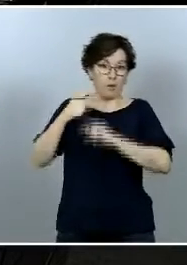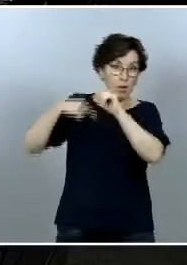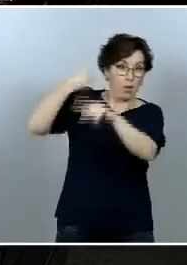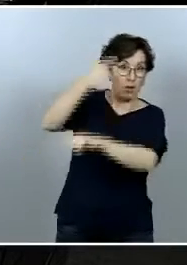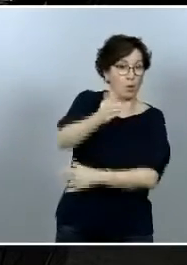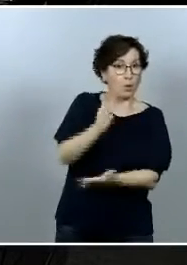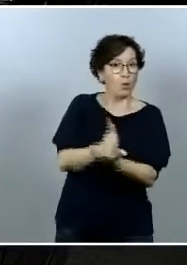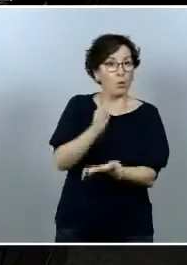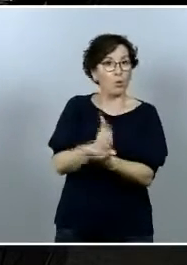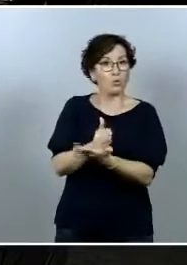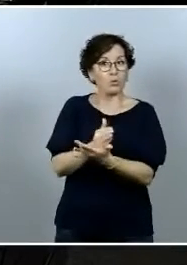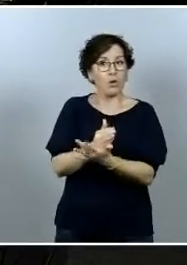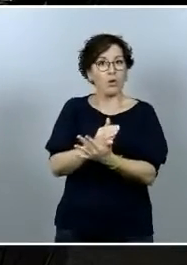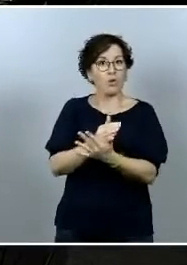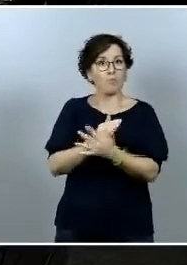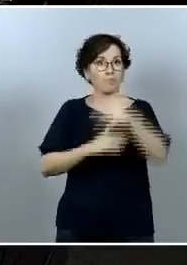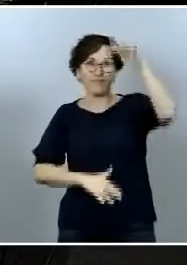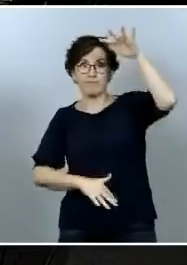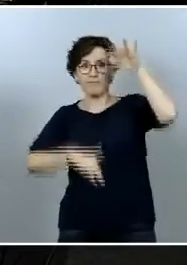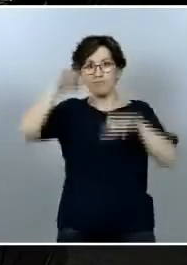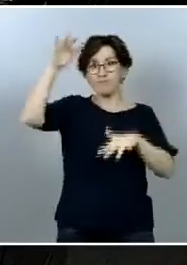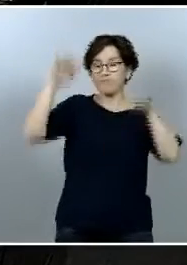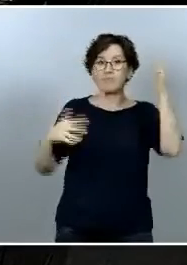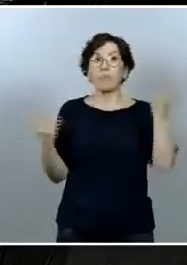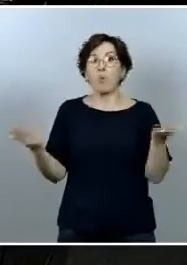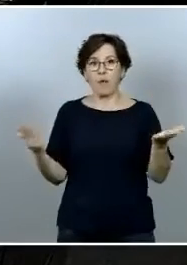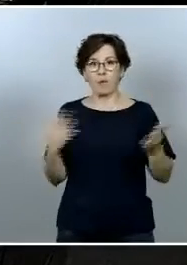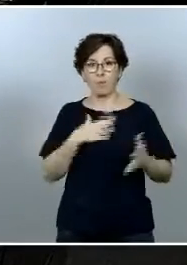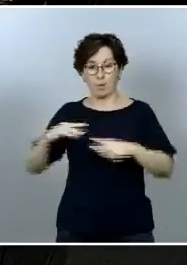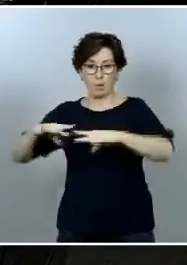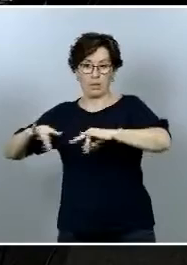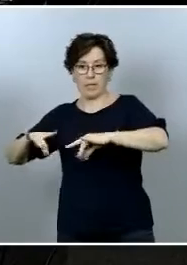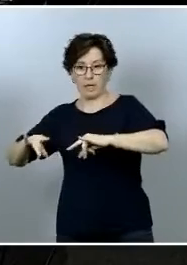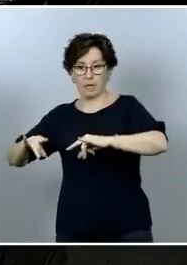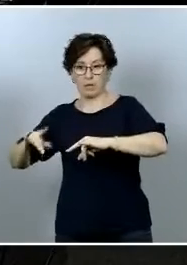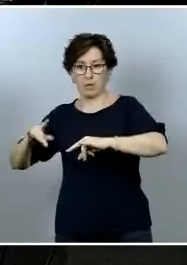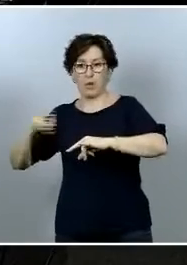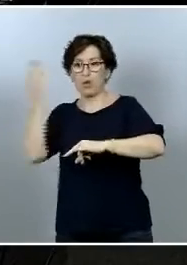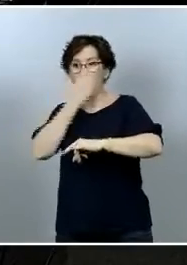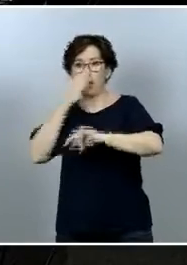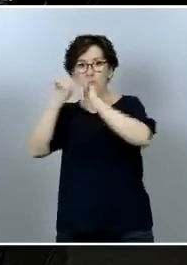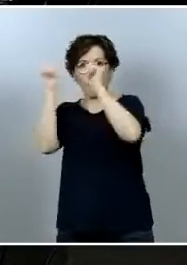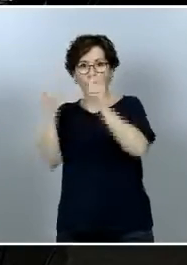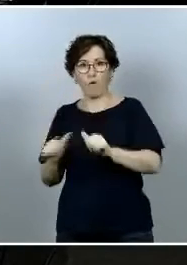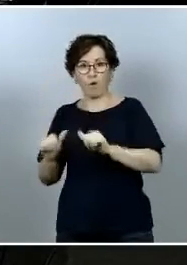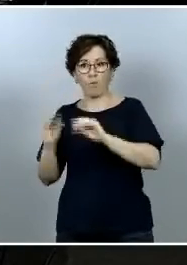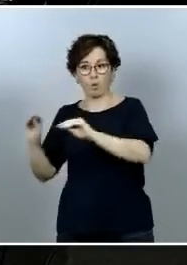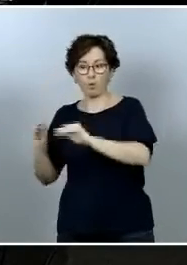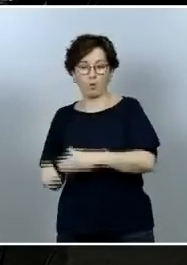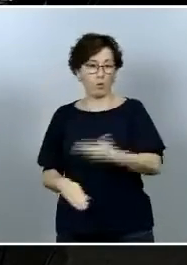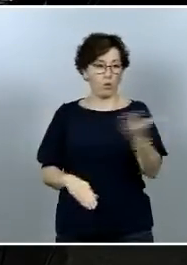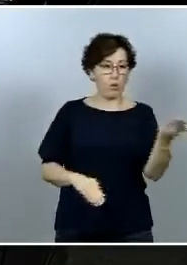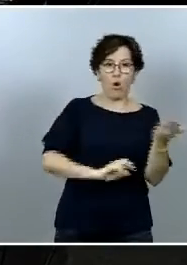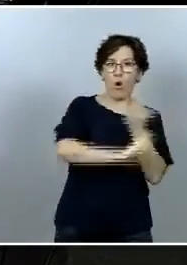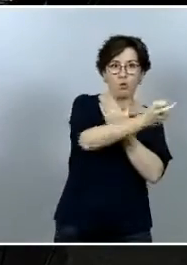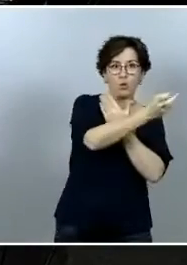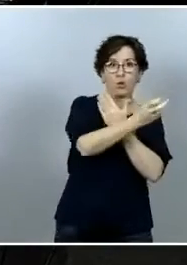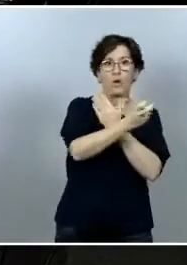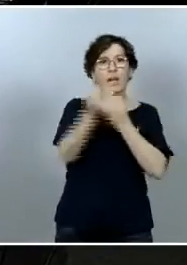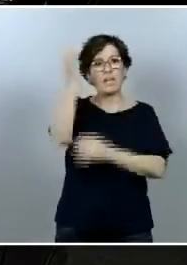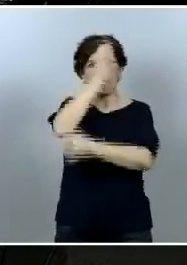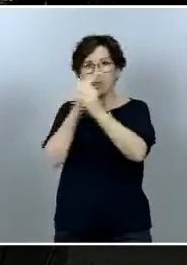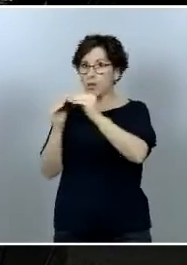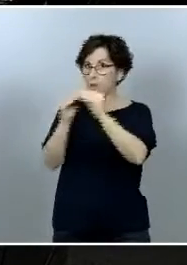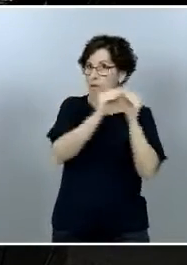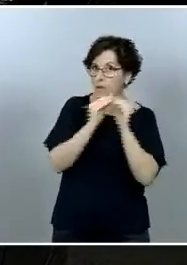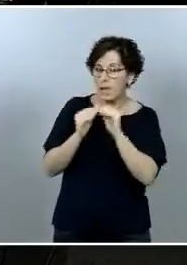qué desigualdades puede haber un territorio puede haber un colegio de una manera otro de otra se va a unificar esos criterios qué capacidad va a haber